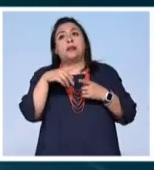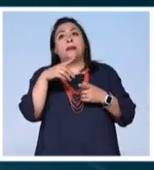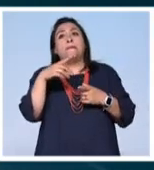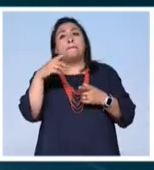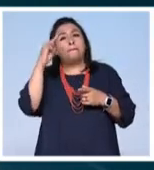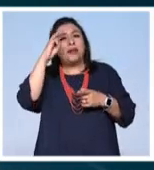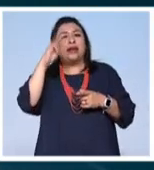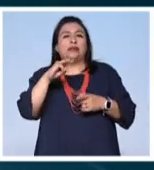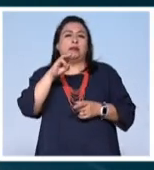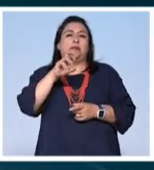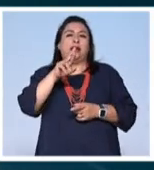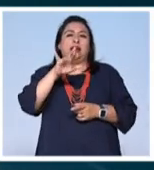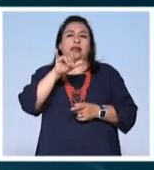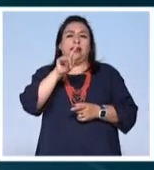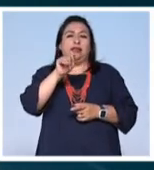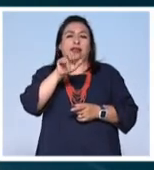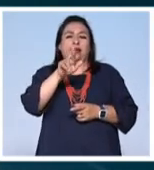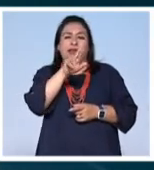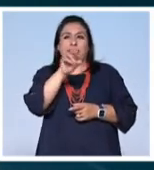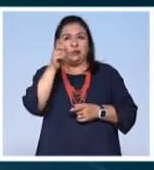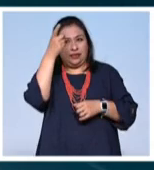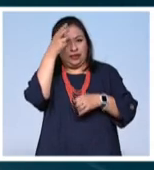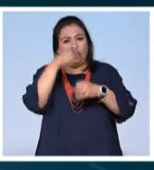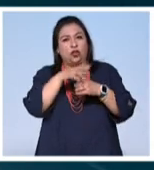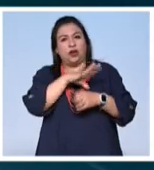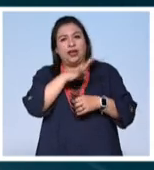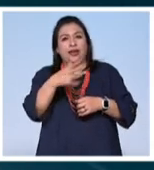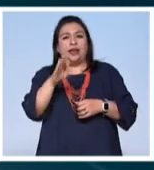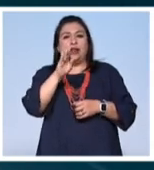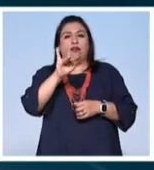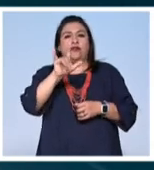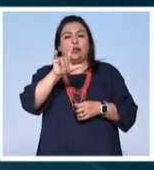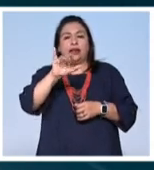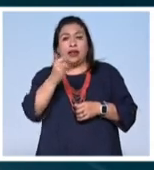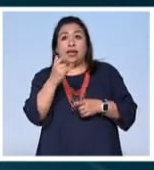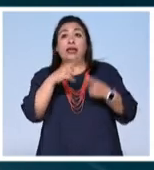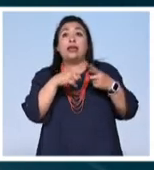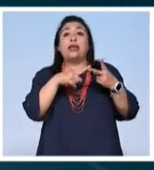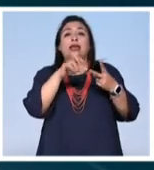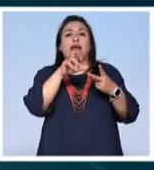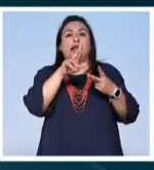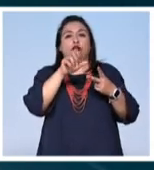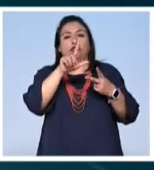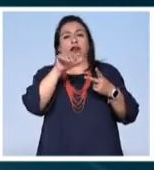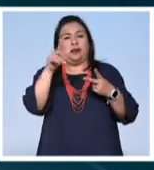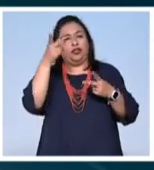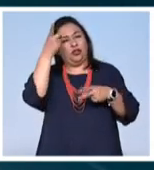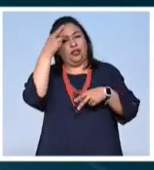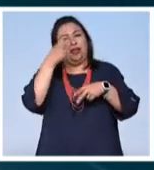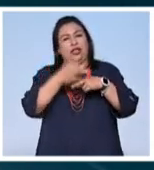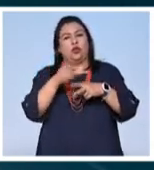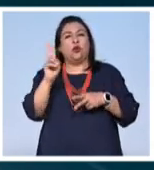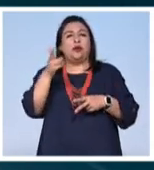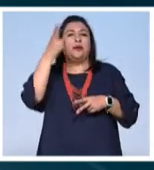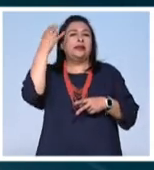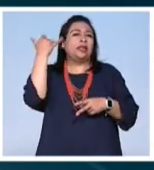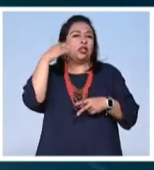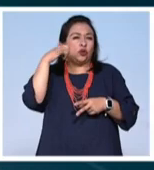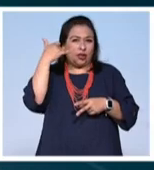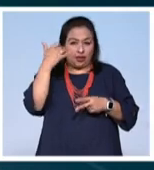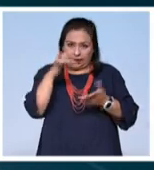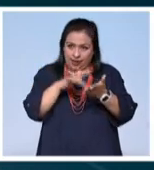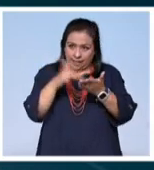la maestra María Teresa Mezquita, directora general de la FILEI. Y Carlos Alberto Estrada, el rector de la Universidad Autónoma de Yucatán.